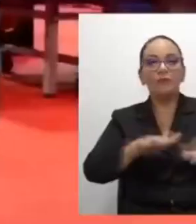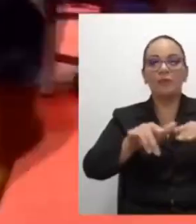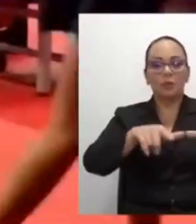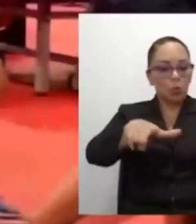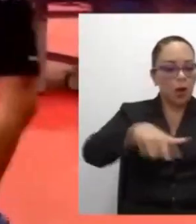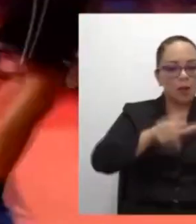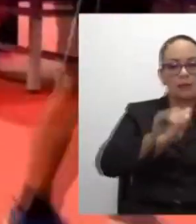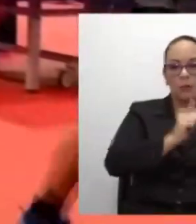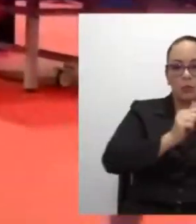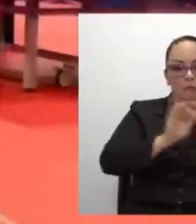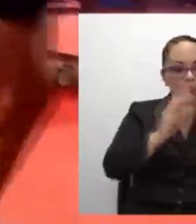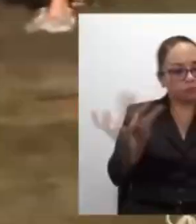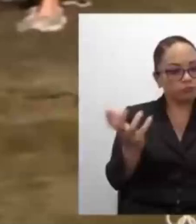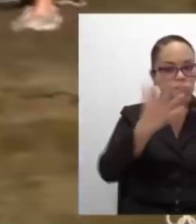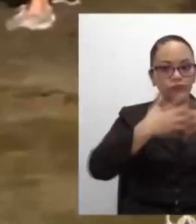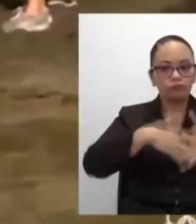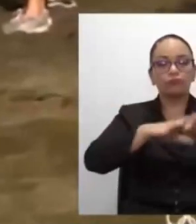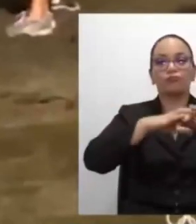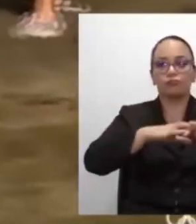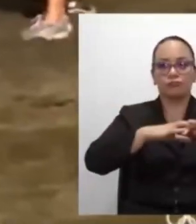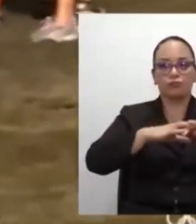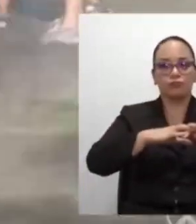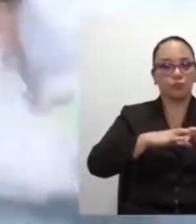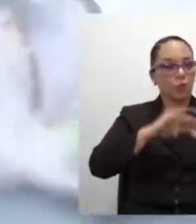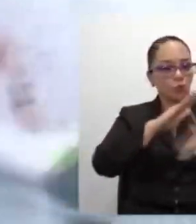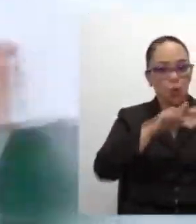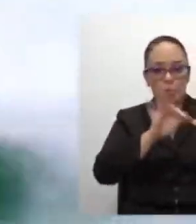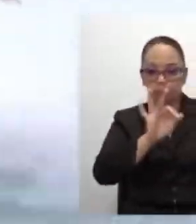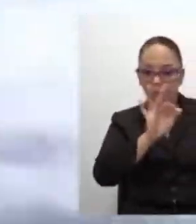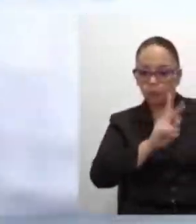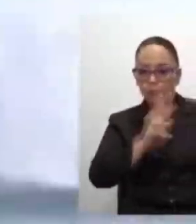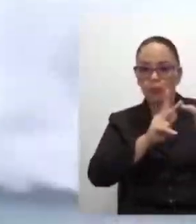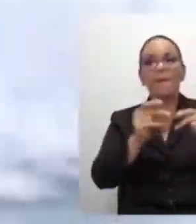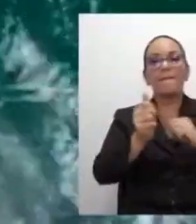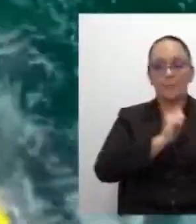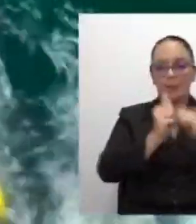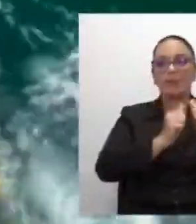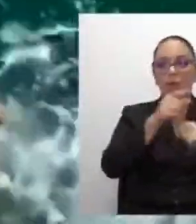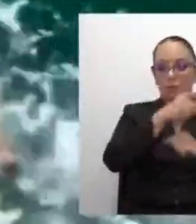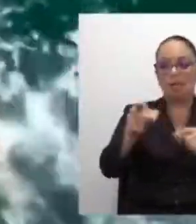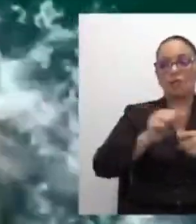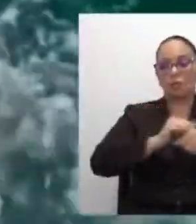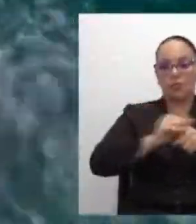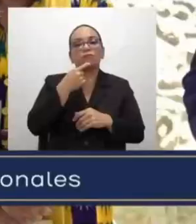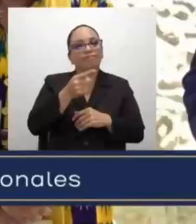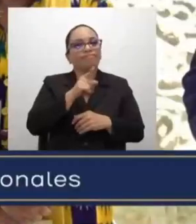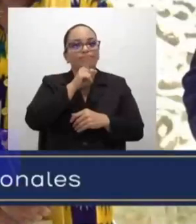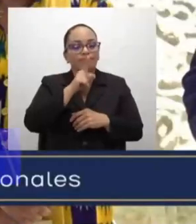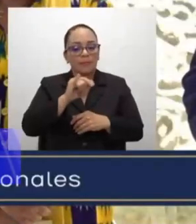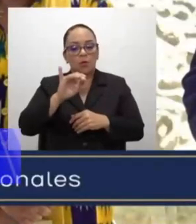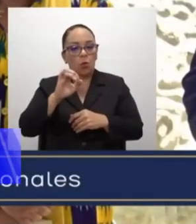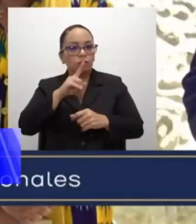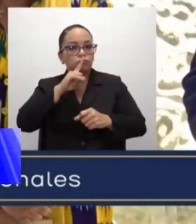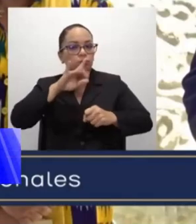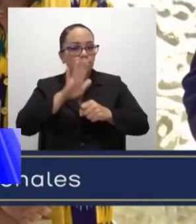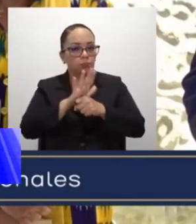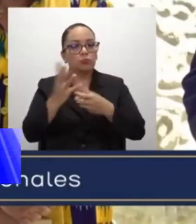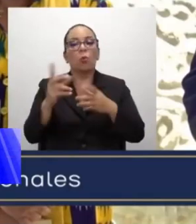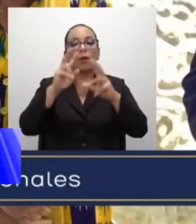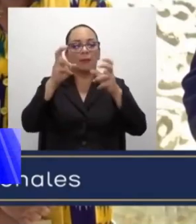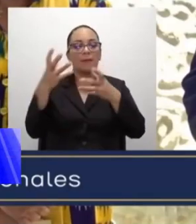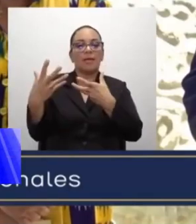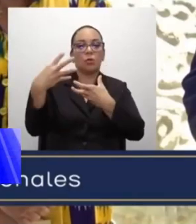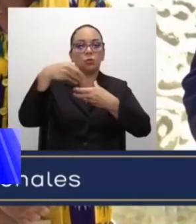deportivas en paradeportes. Queremos destacar aquí el compromiso que tiene el ICODER con la inclusión